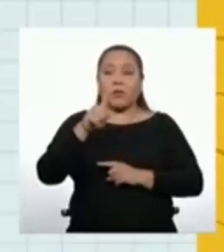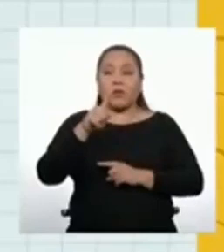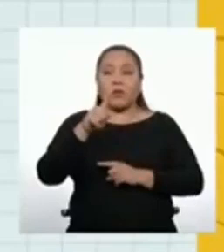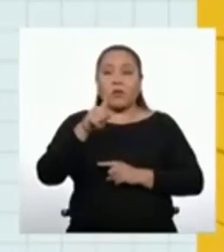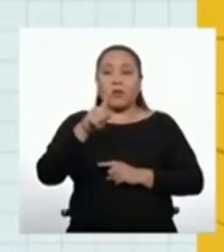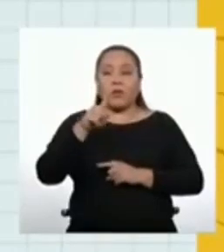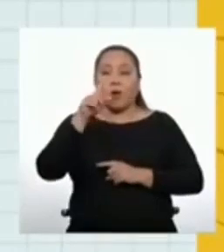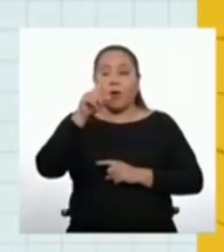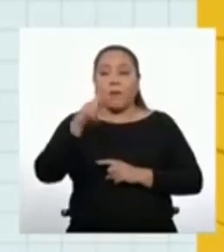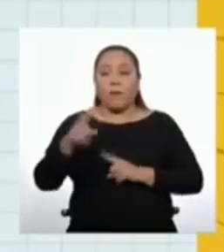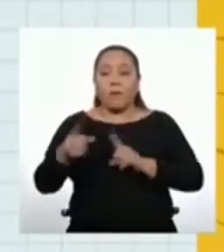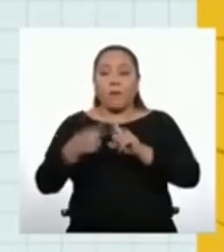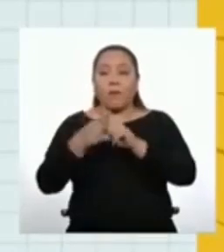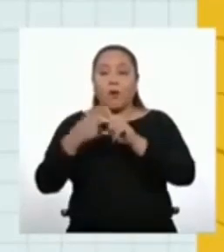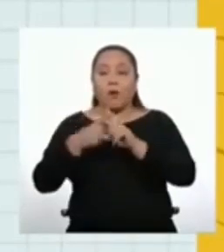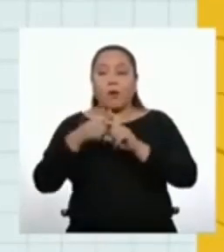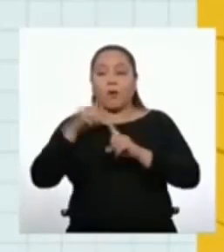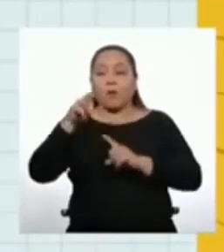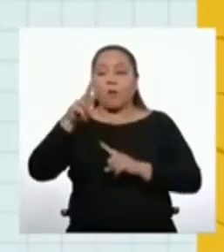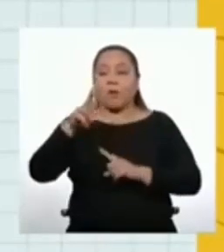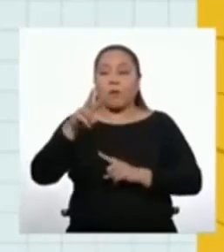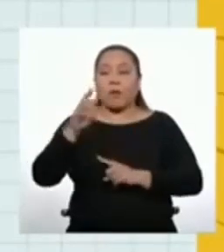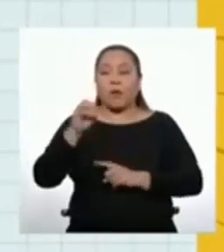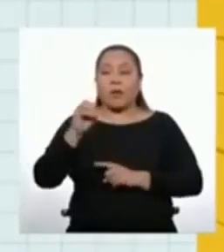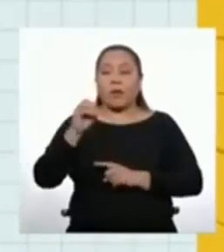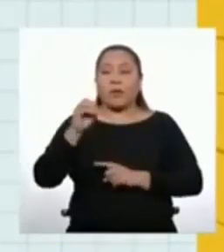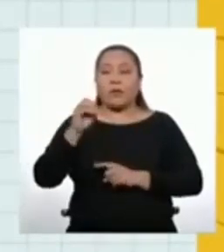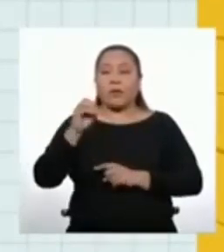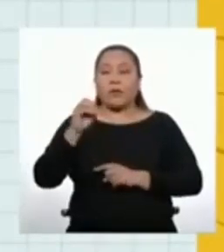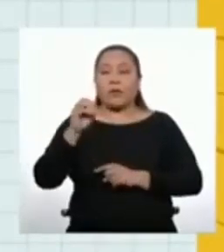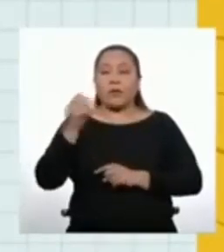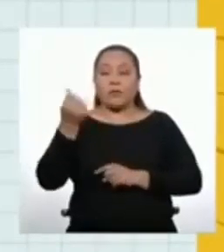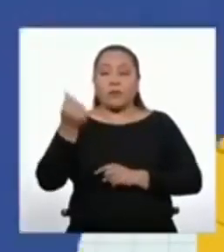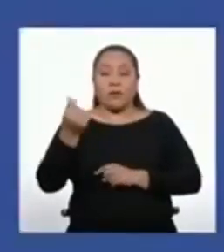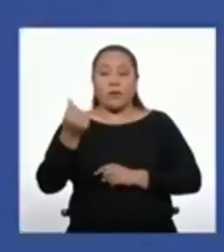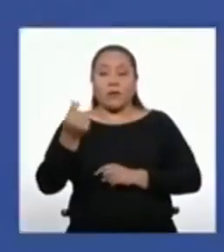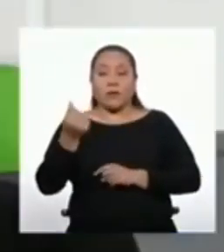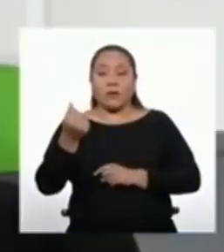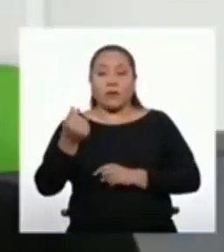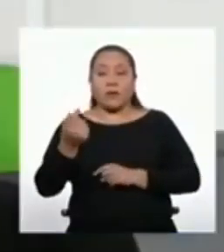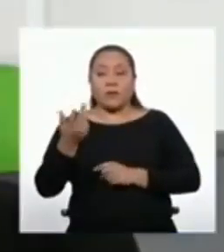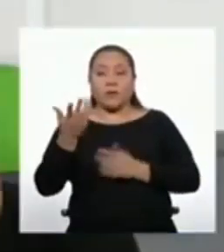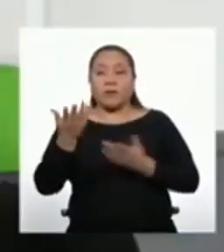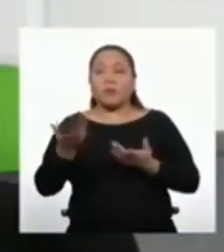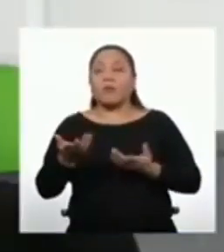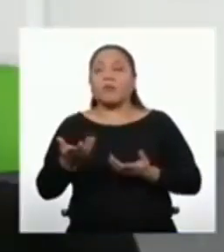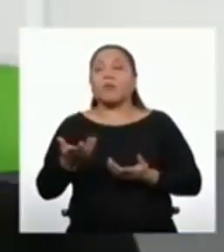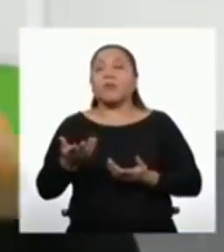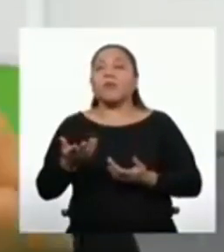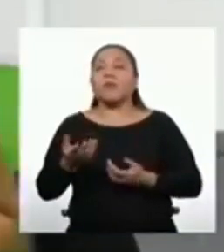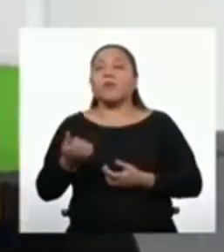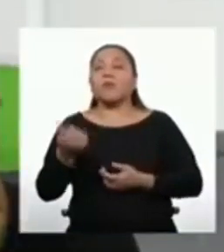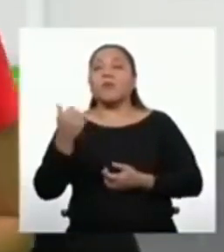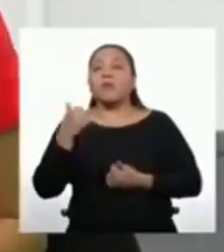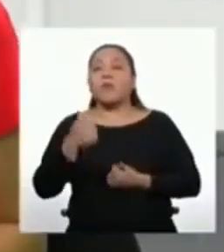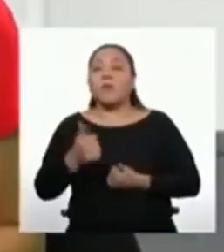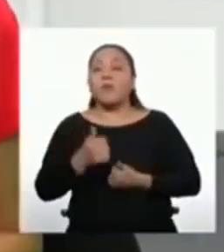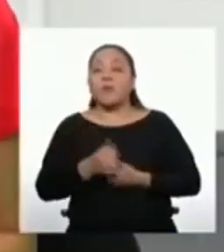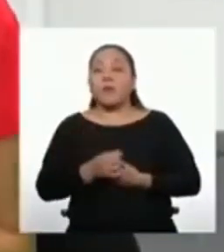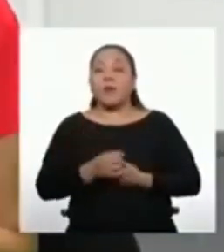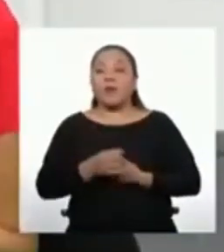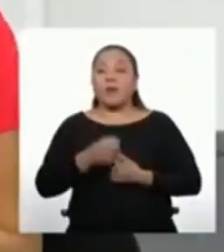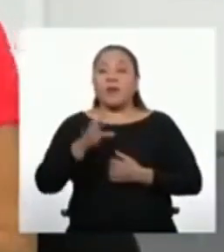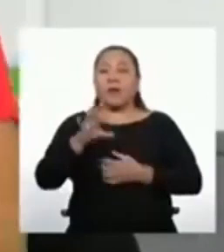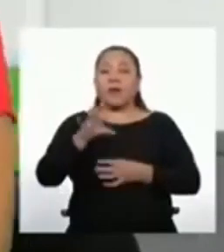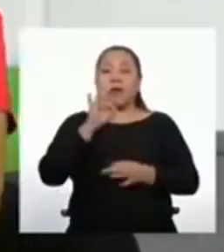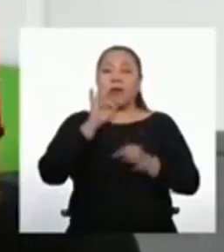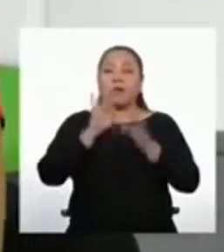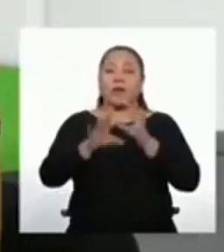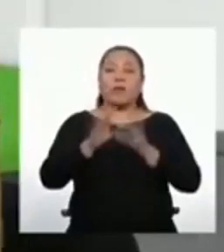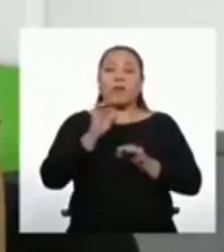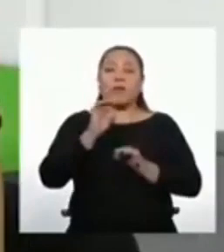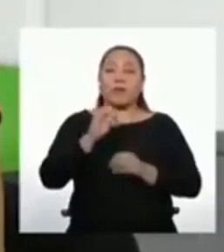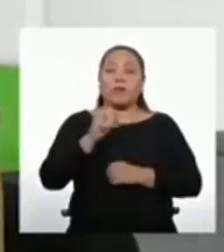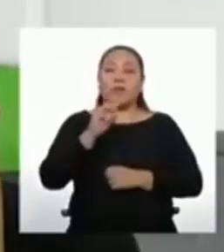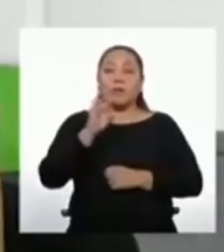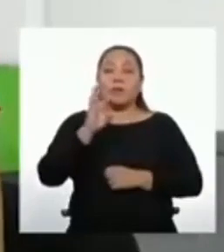20 soles de precio cada una. ¿Ya la tienen? Muy bien. Obtendrán